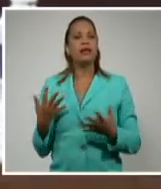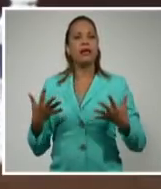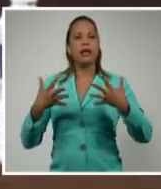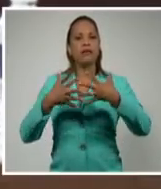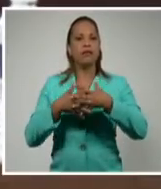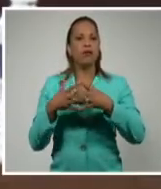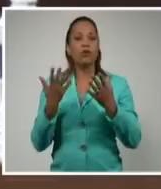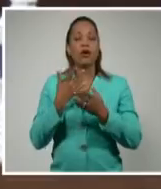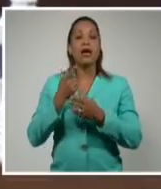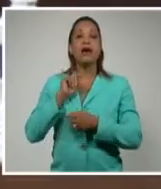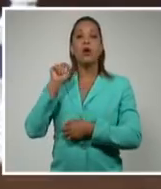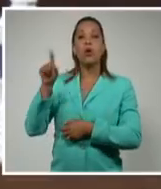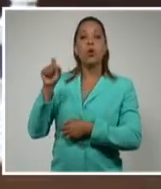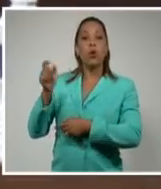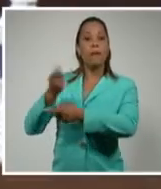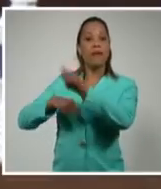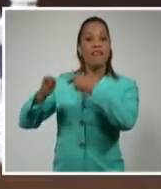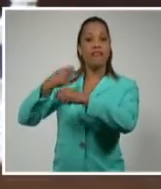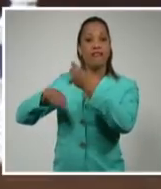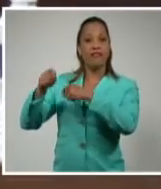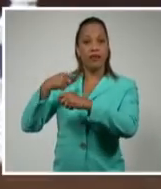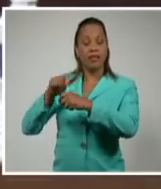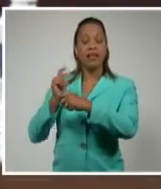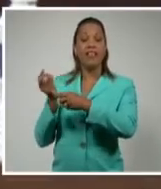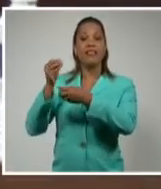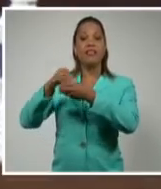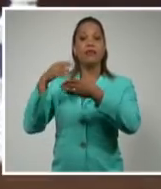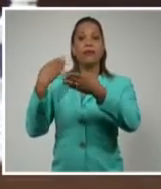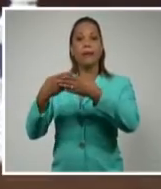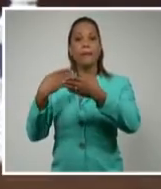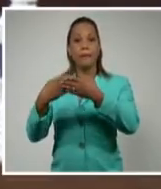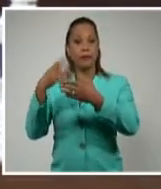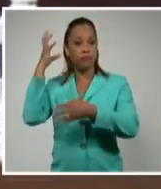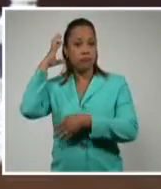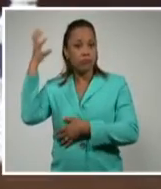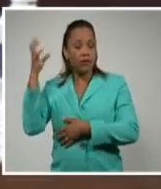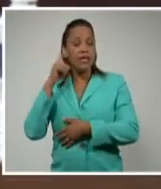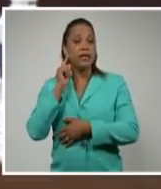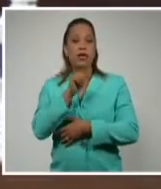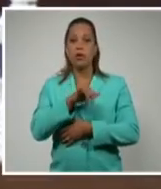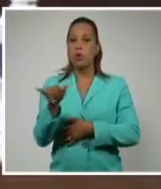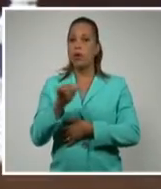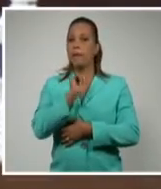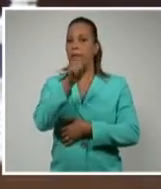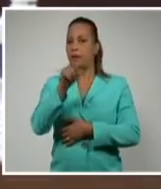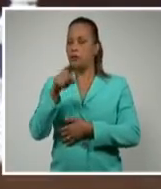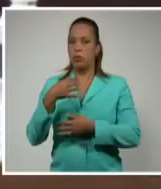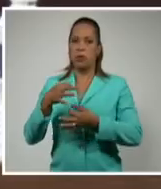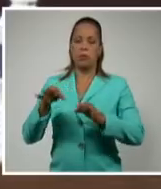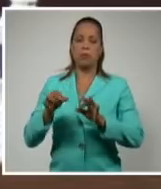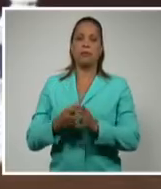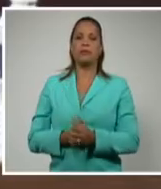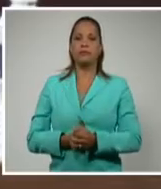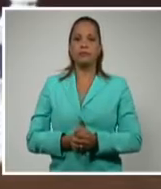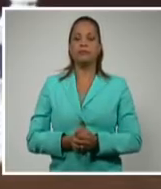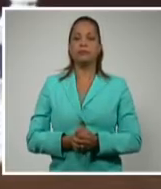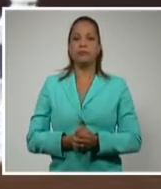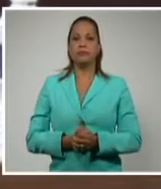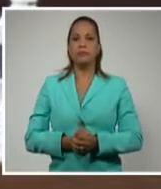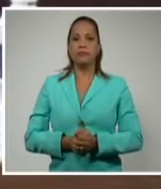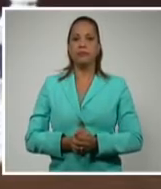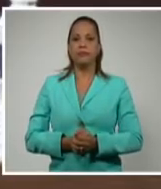compra-venta entre instituciones estatales y personas naturales, lo cual